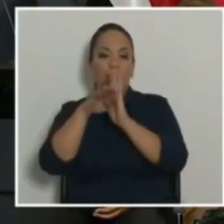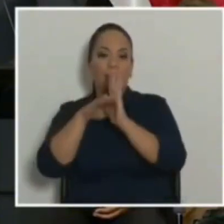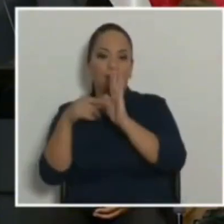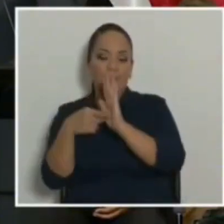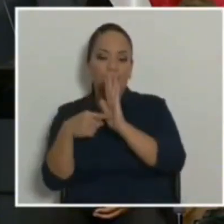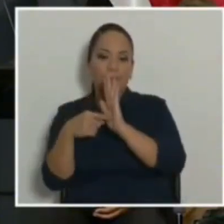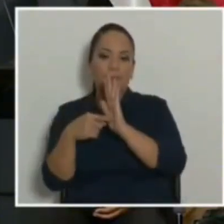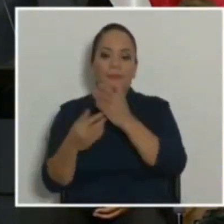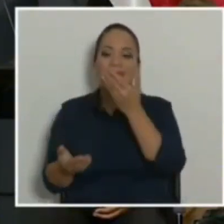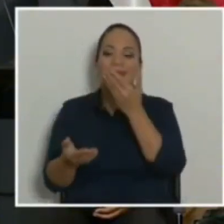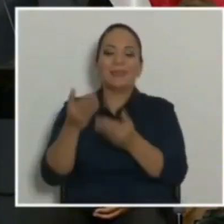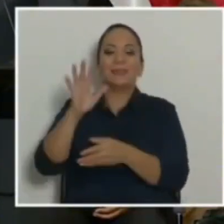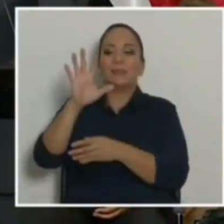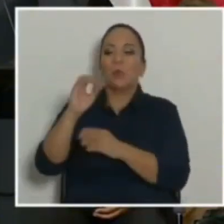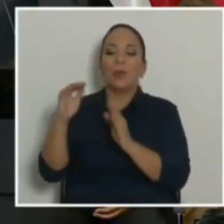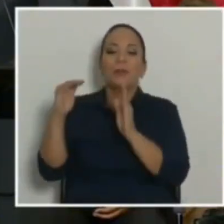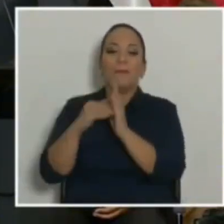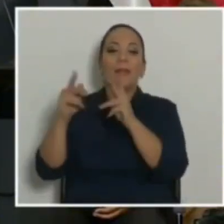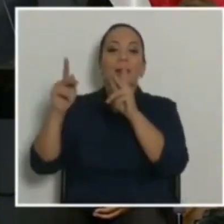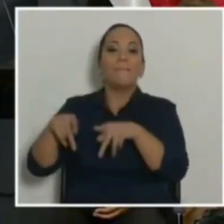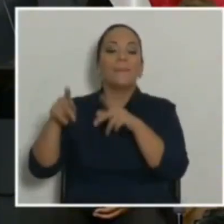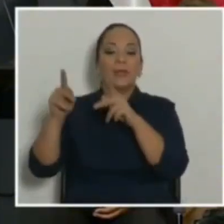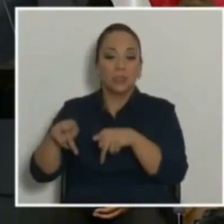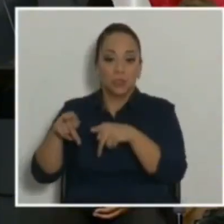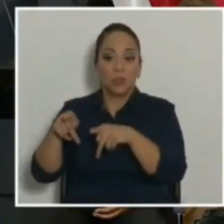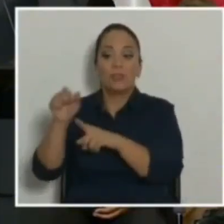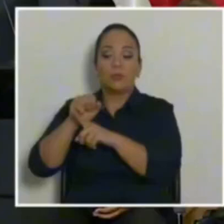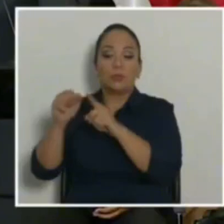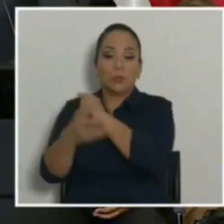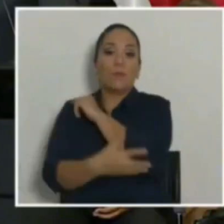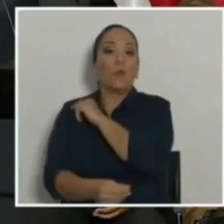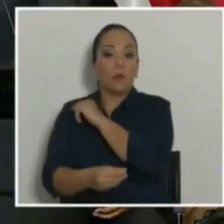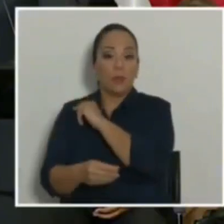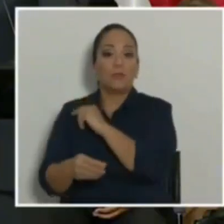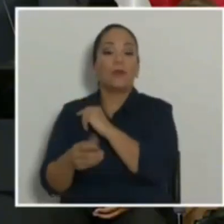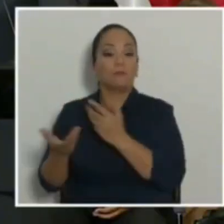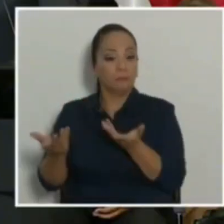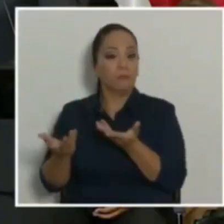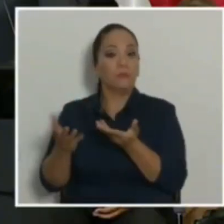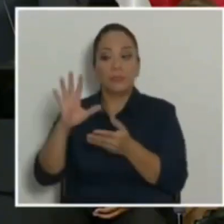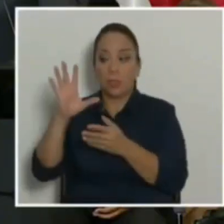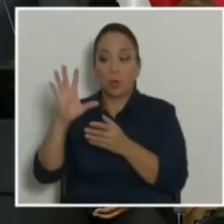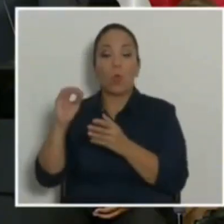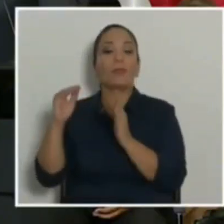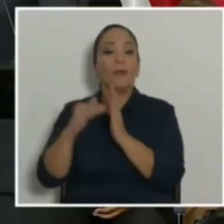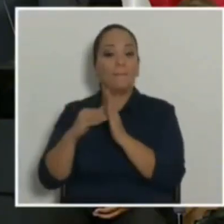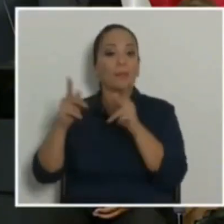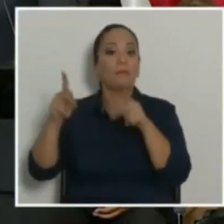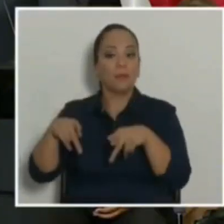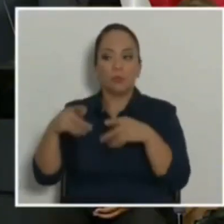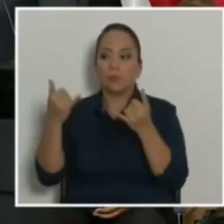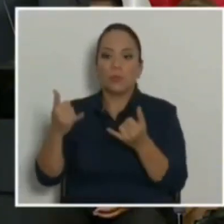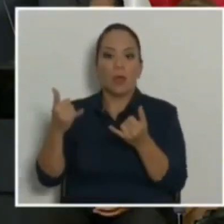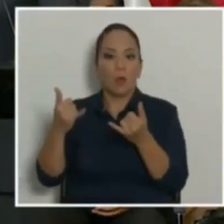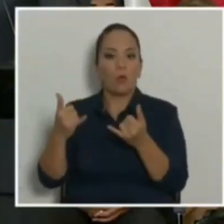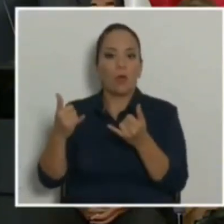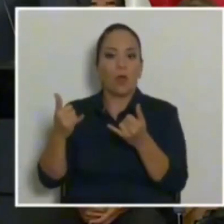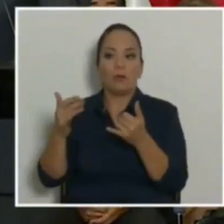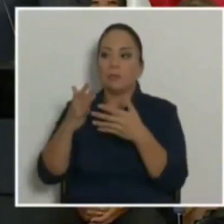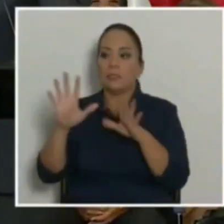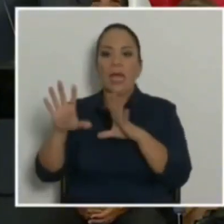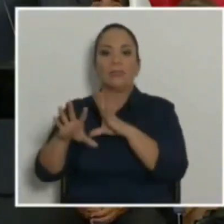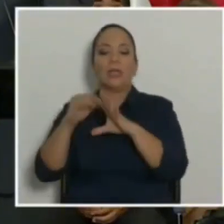Son casi 50 mil personas menos en situación de pobreza. 50 mil personas menos. Los quedan